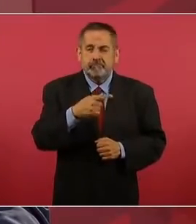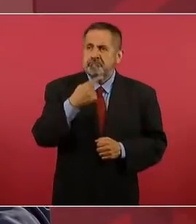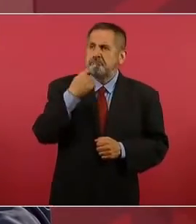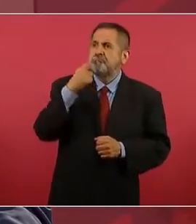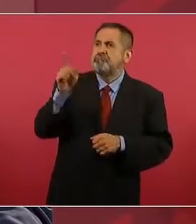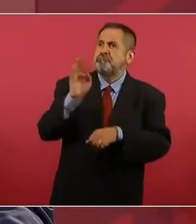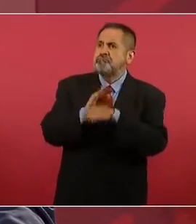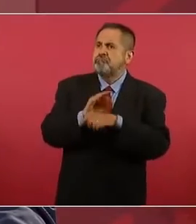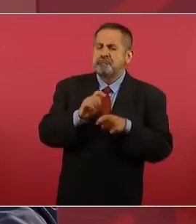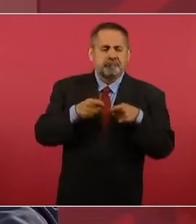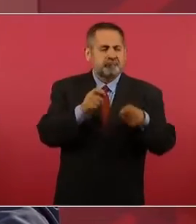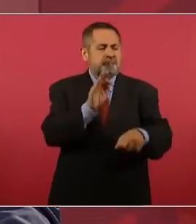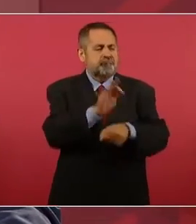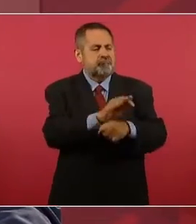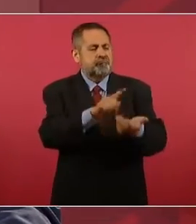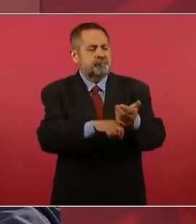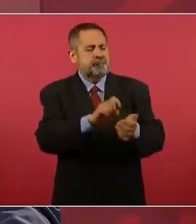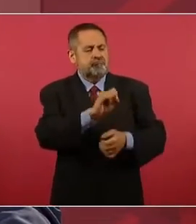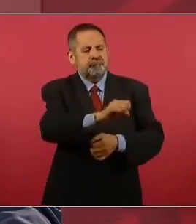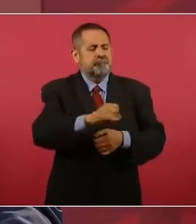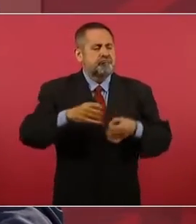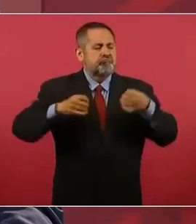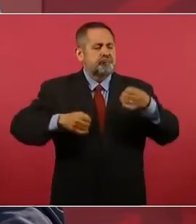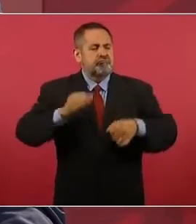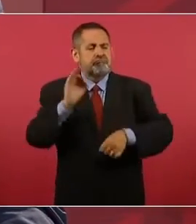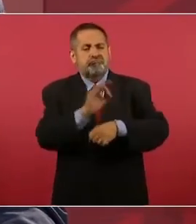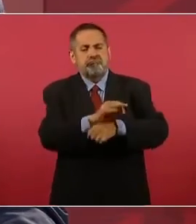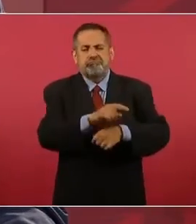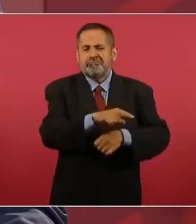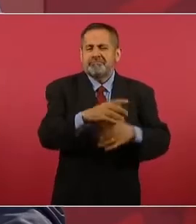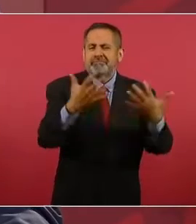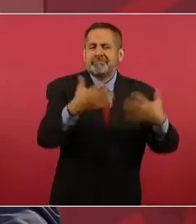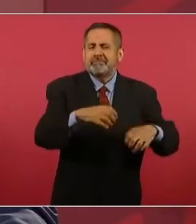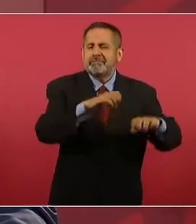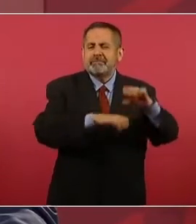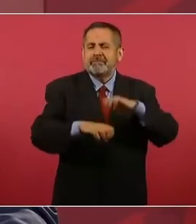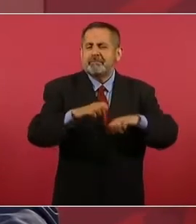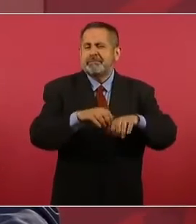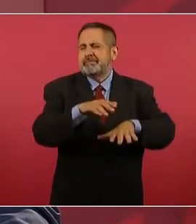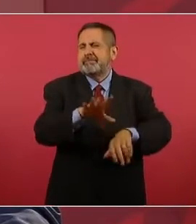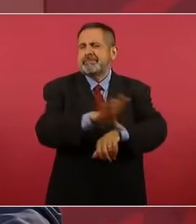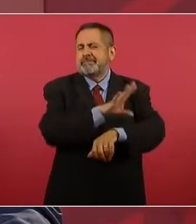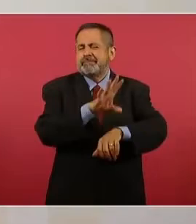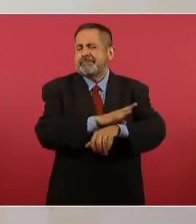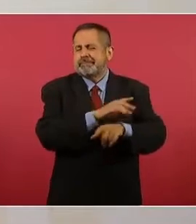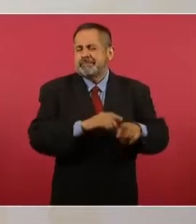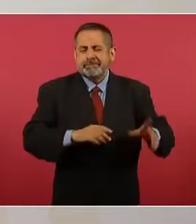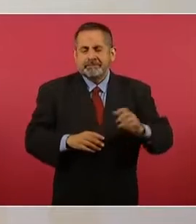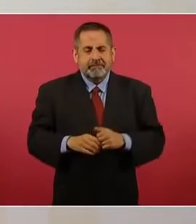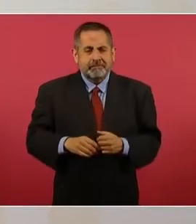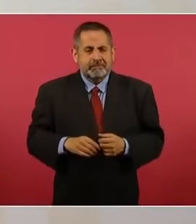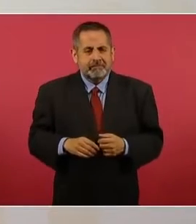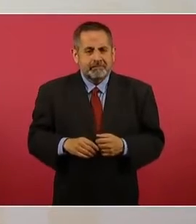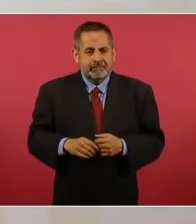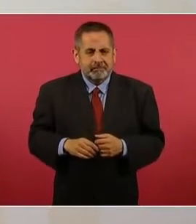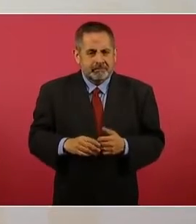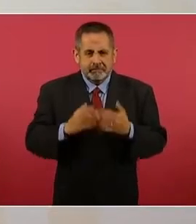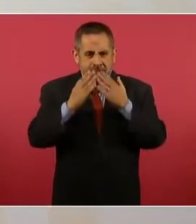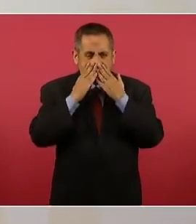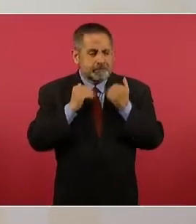a una empresa eléctrica sin ningún